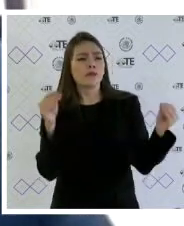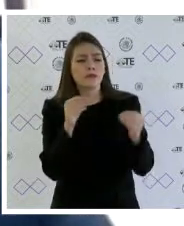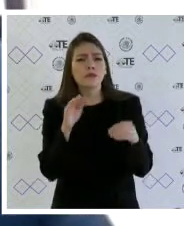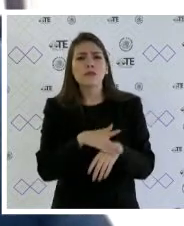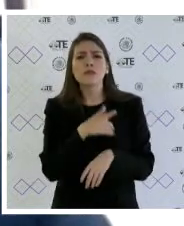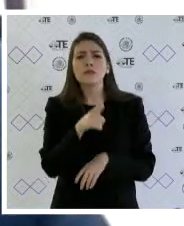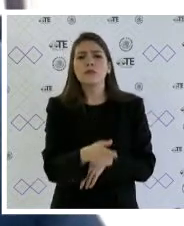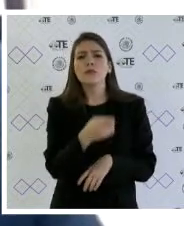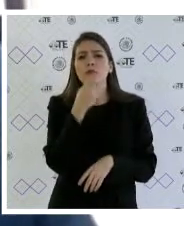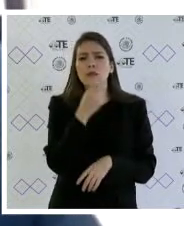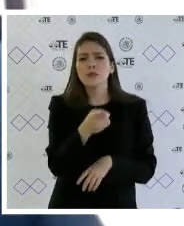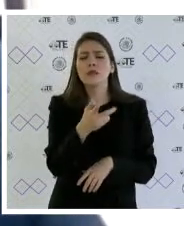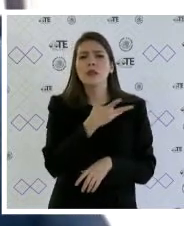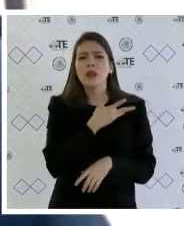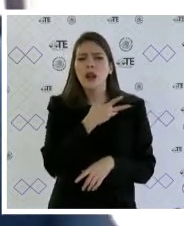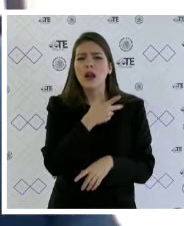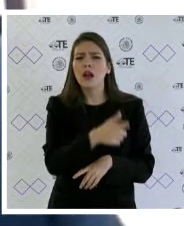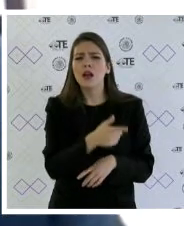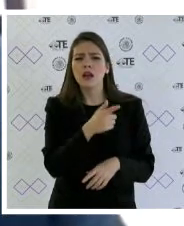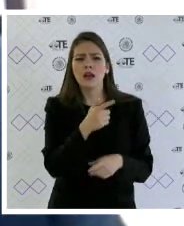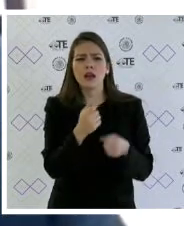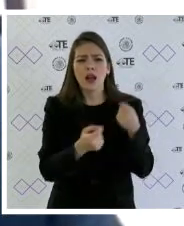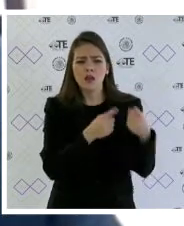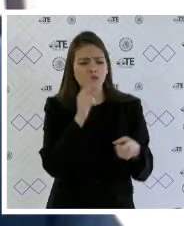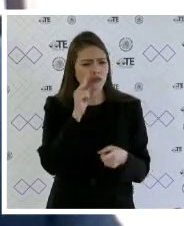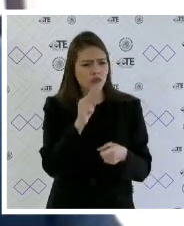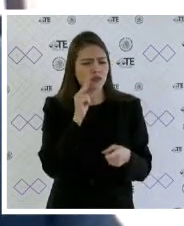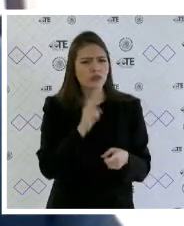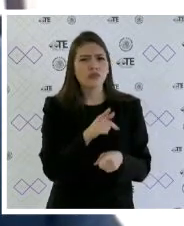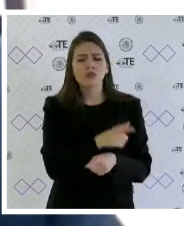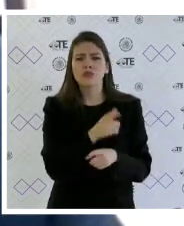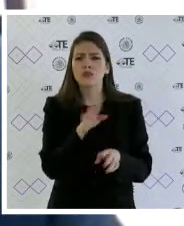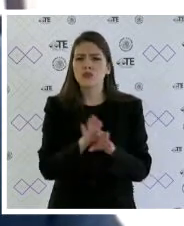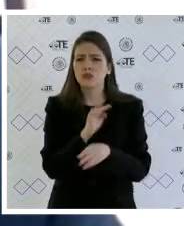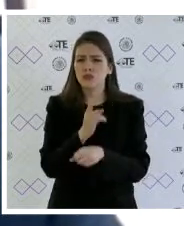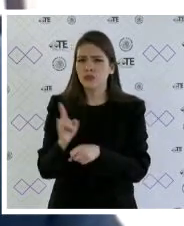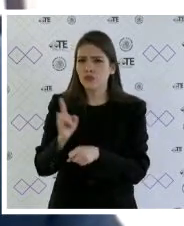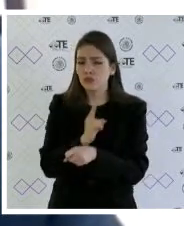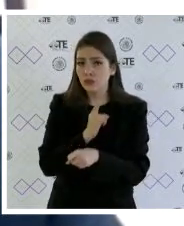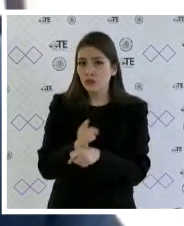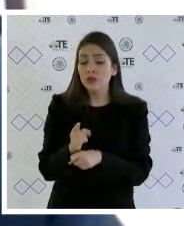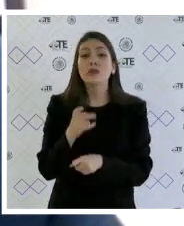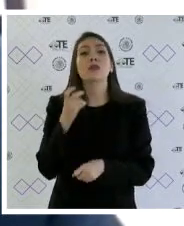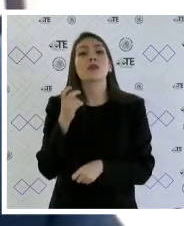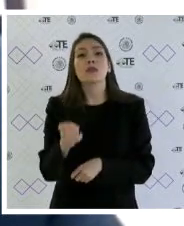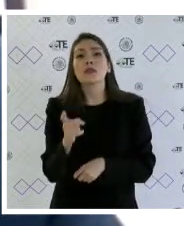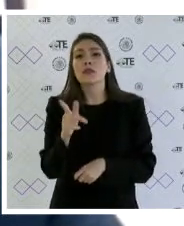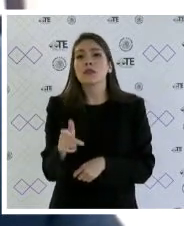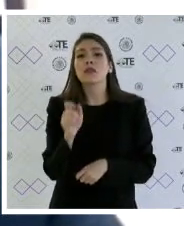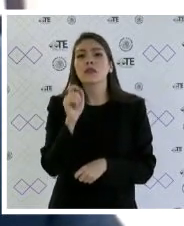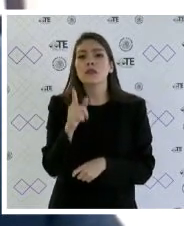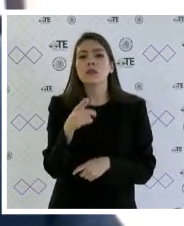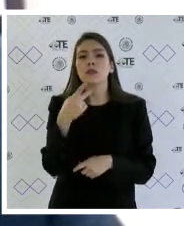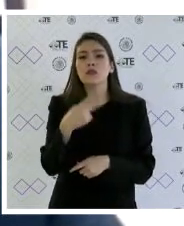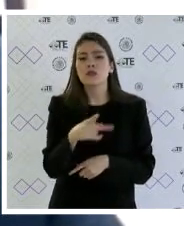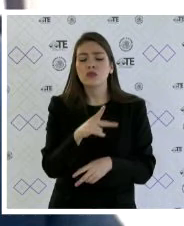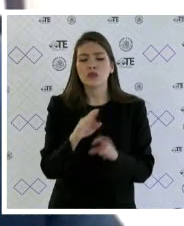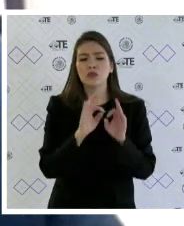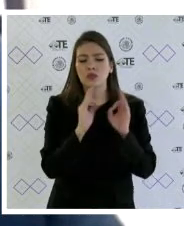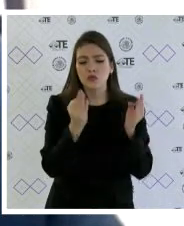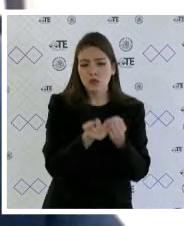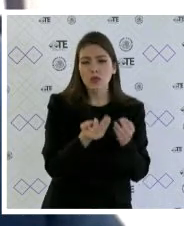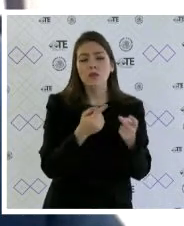que consideró como irregularidades estos agravios se estiman inoperantes pues la promoventa deja de predilizar las circunstancias de modo